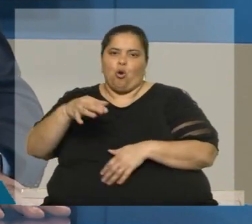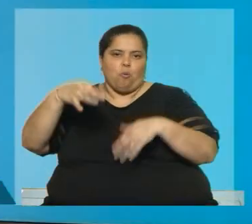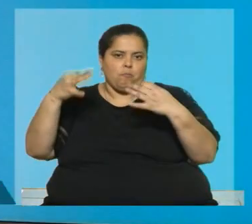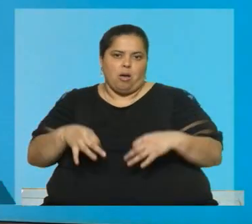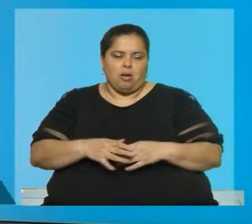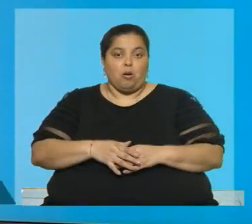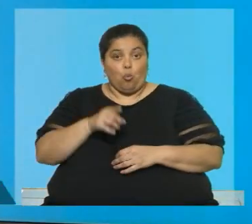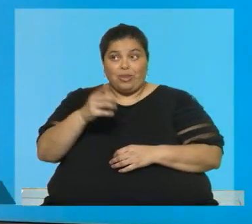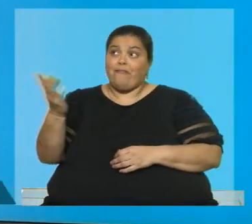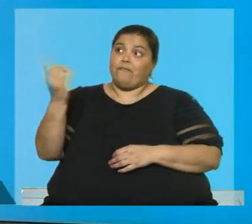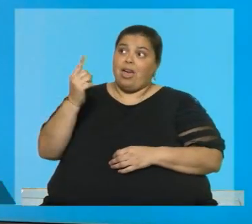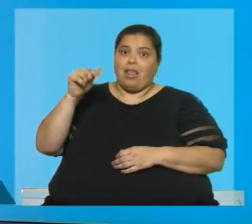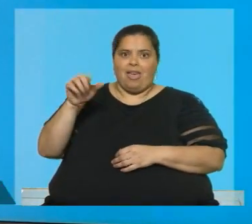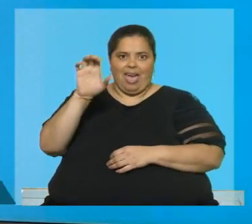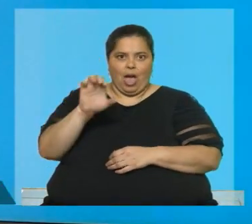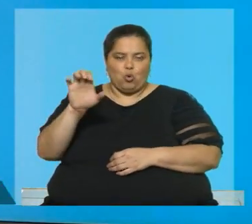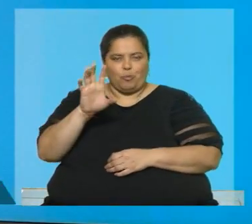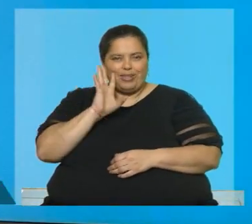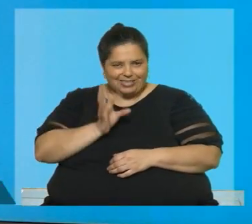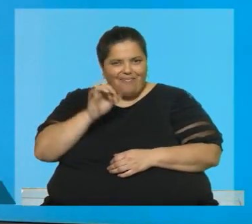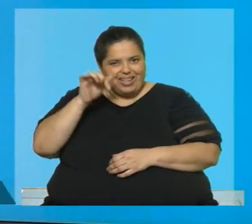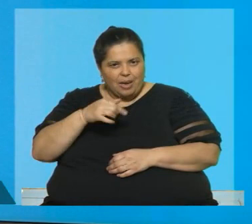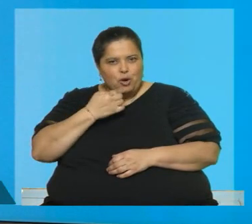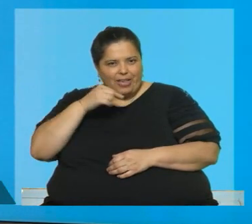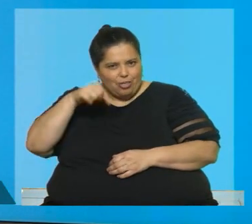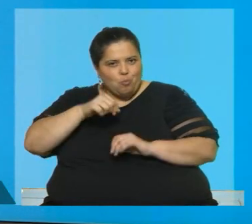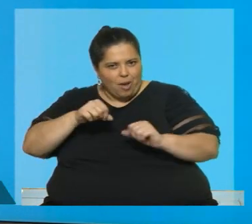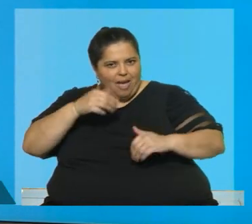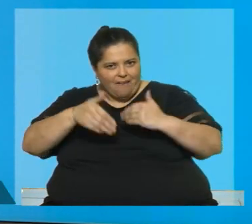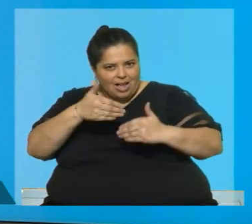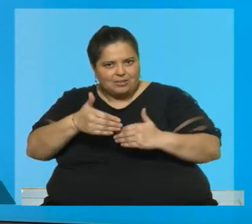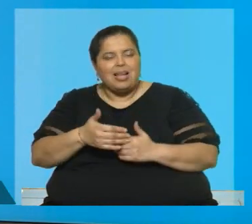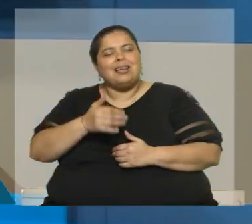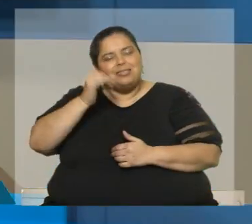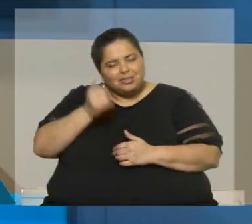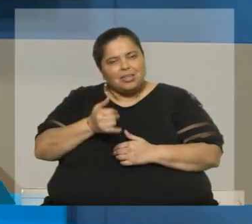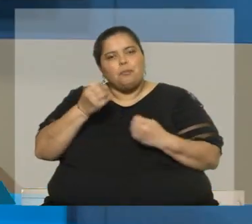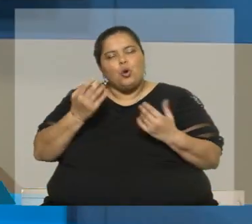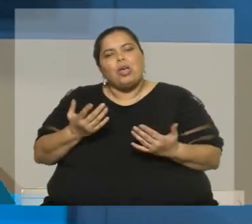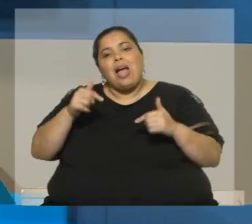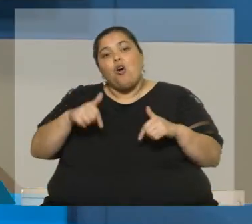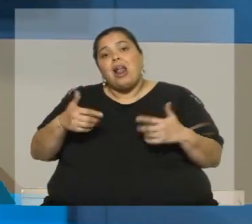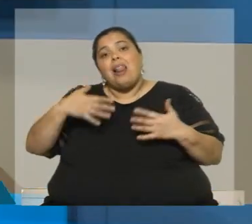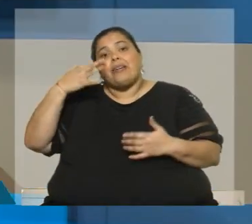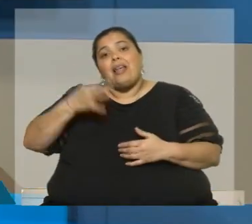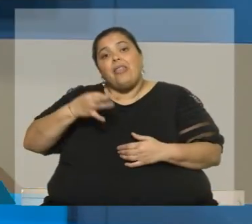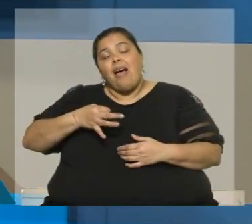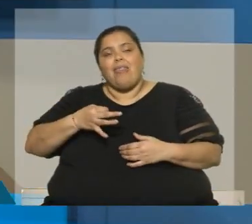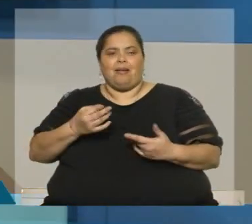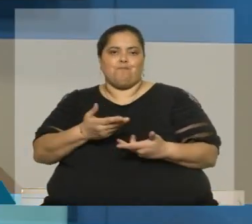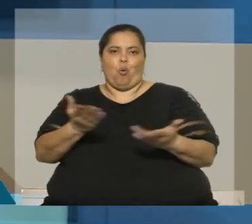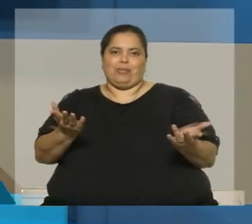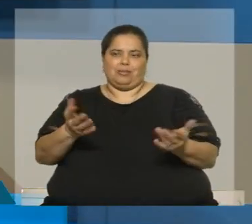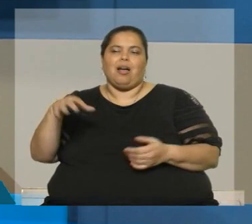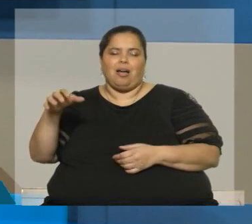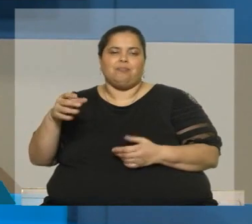digo, pero usted que viene de allá está convencido que políticamente puede avanzar esto. Sí, es algo que pasa. Muchas veces la realidad pone a todo el mundo en su sitio. Entonces,